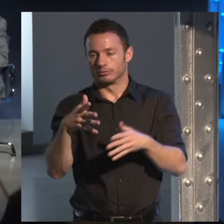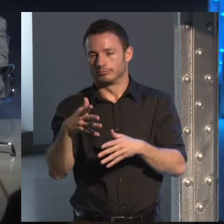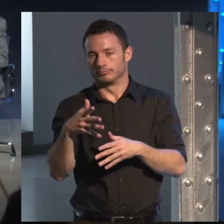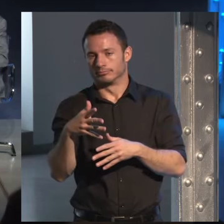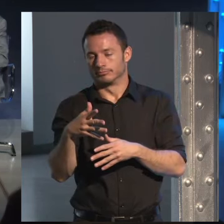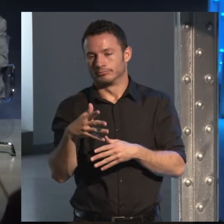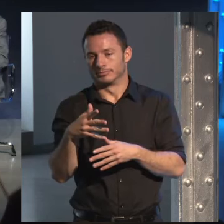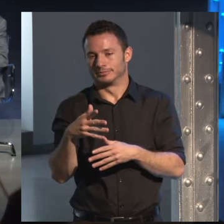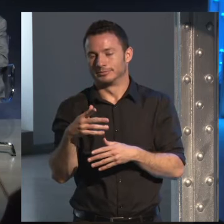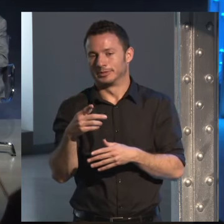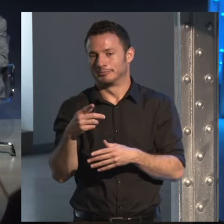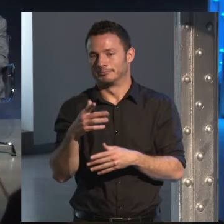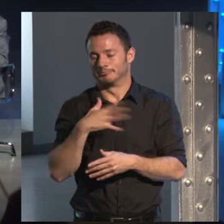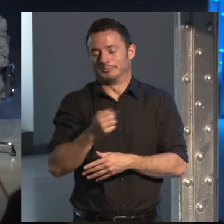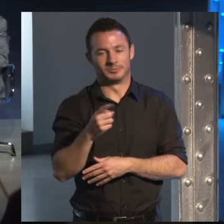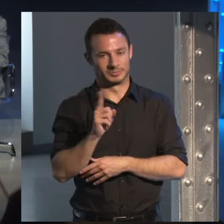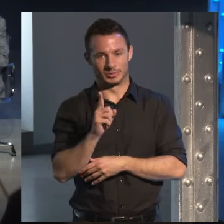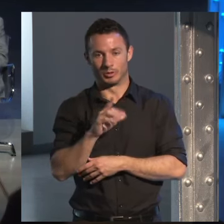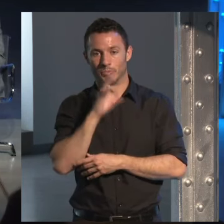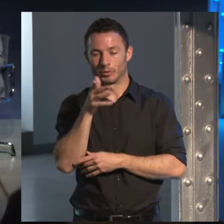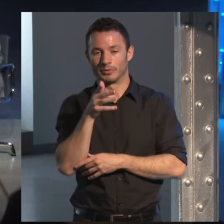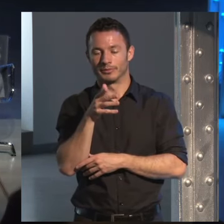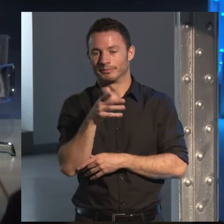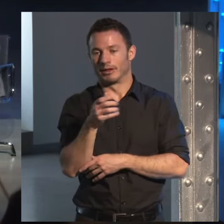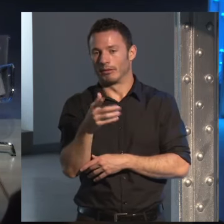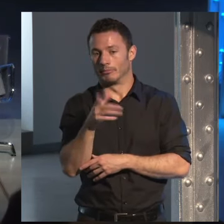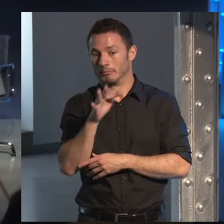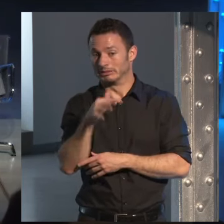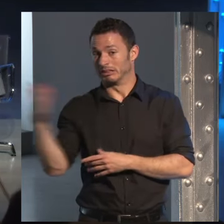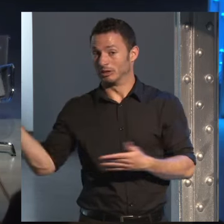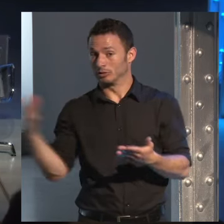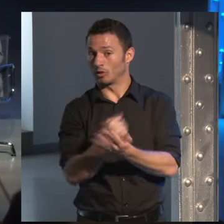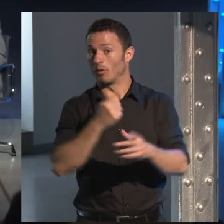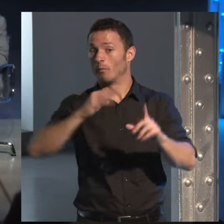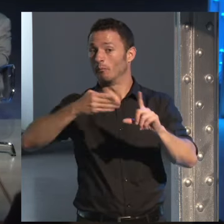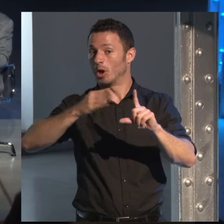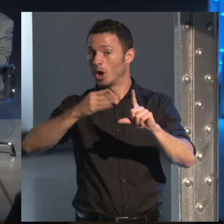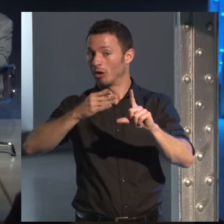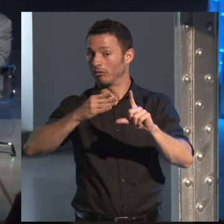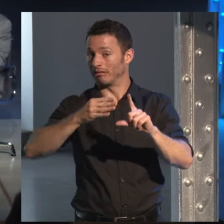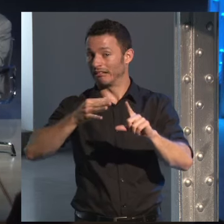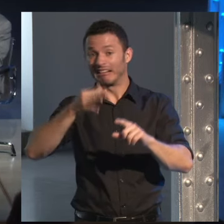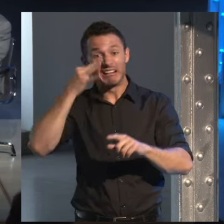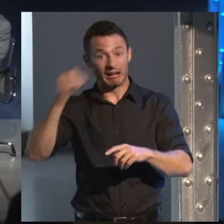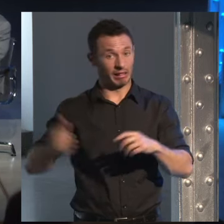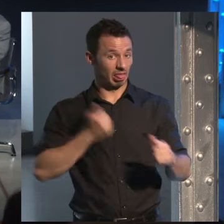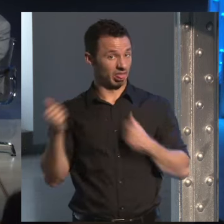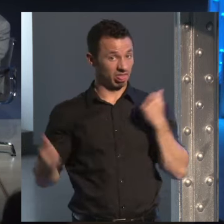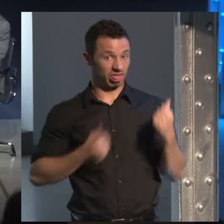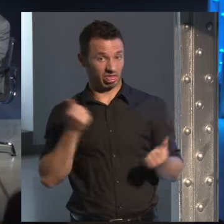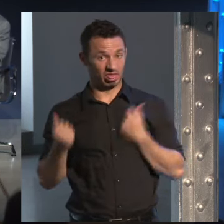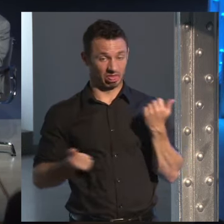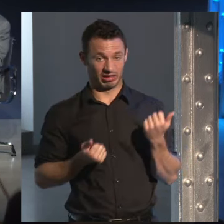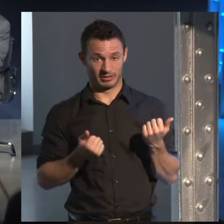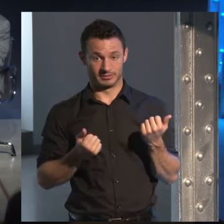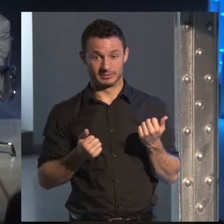son blogueros que hacen unas birrias terribles en internet y saben mucho más que tú y encima en la feria